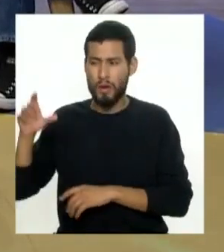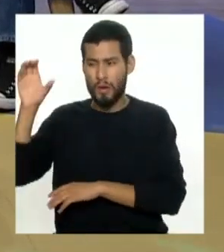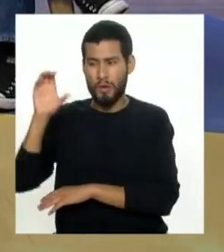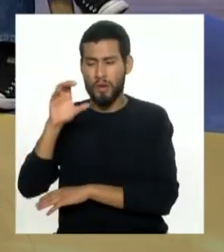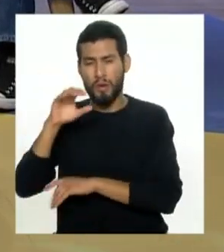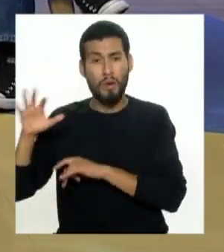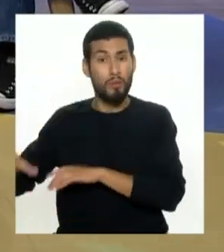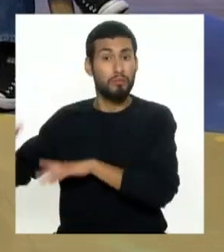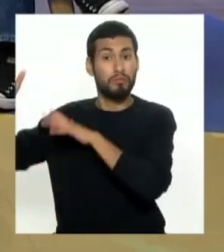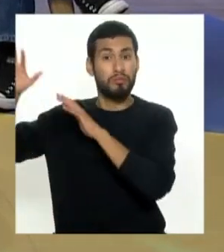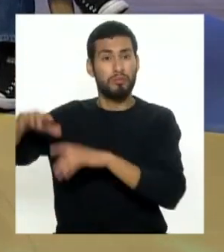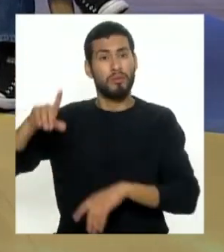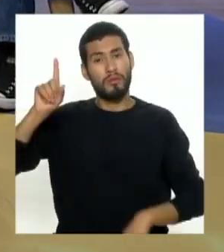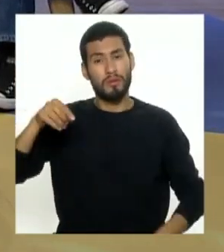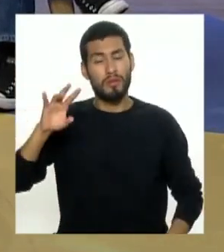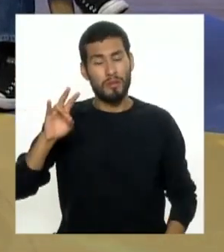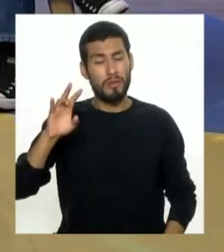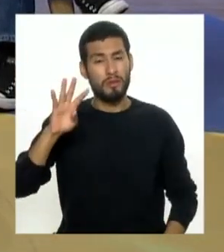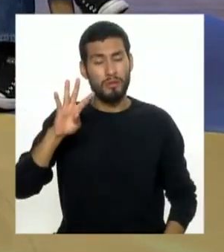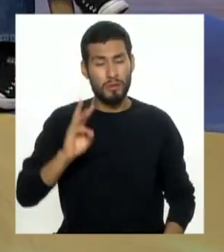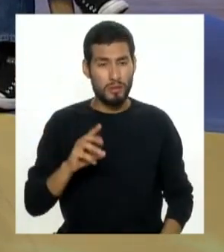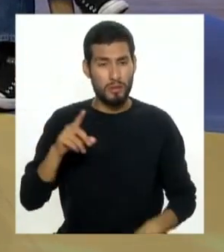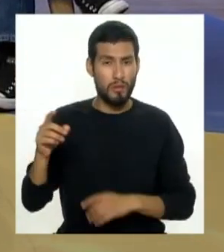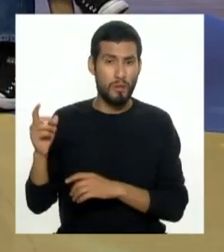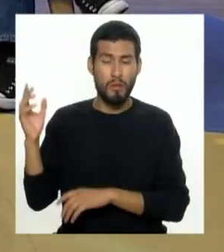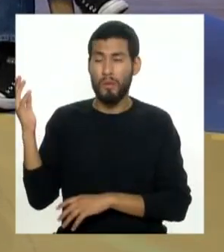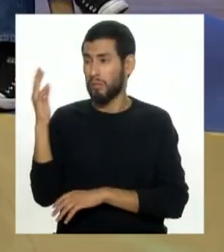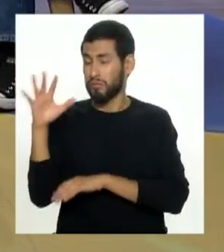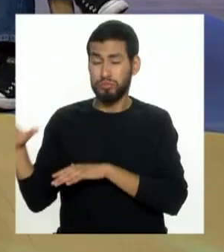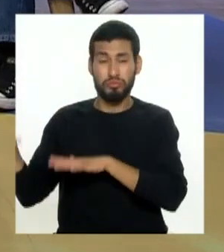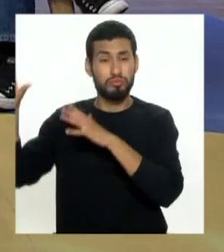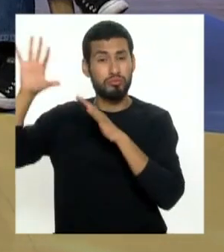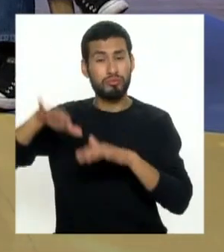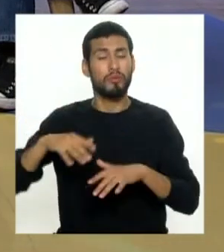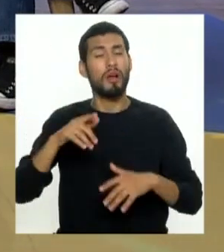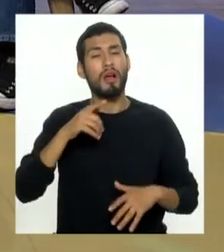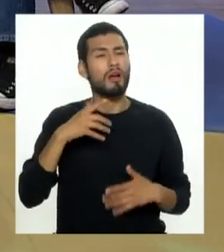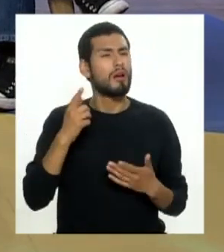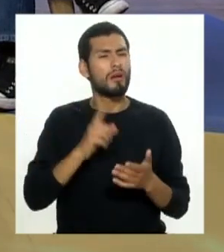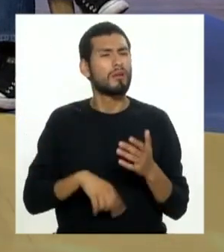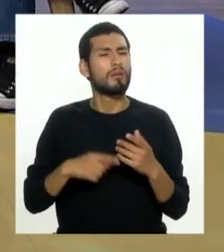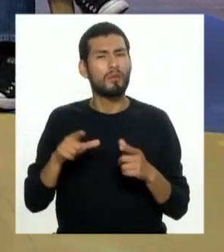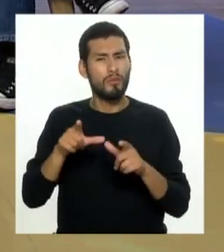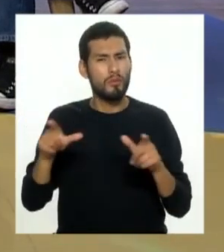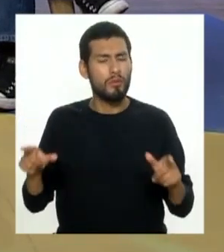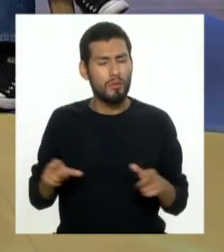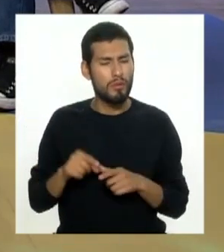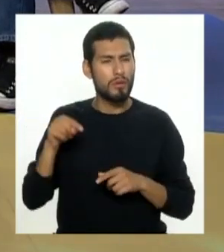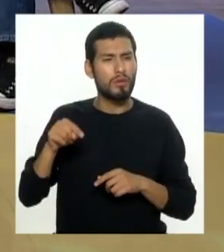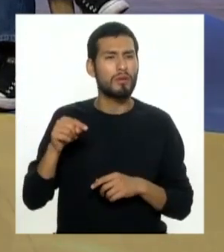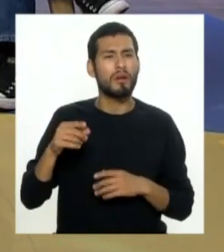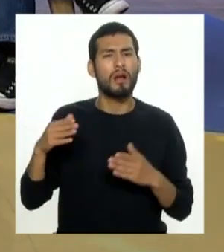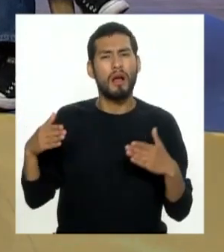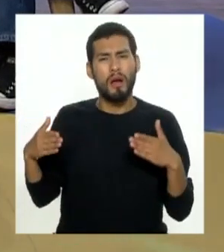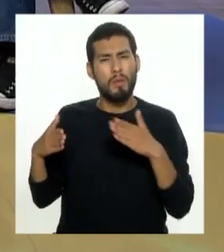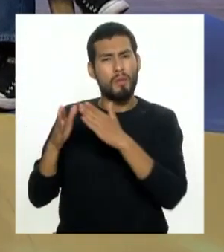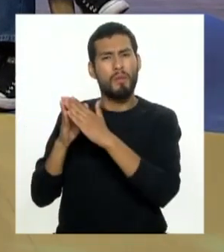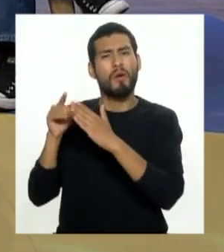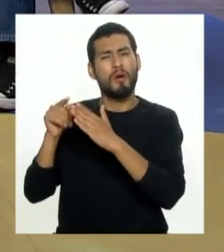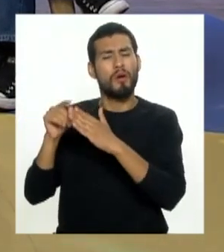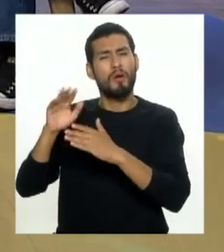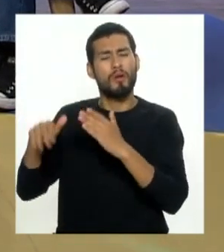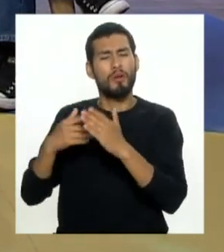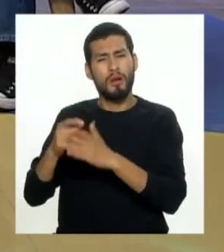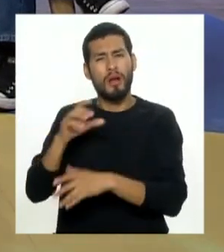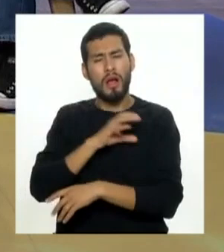este sismo de 1746 qué pasaría con estas zonas de por ejemplo la punta todos